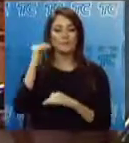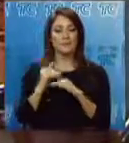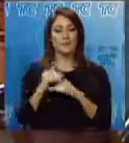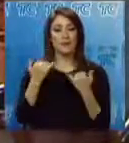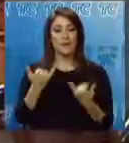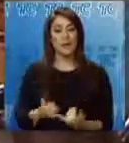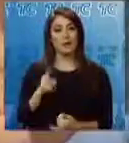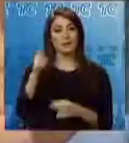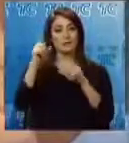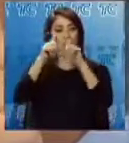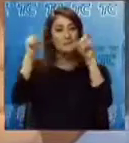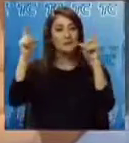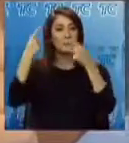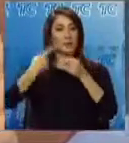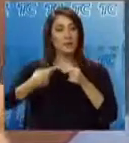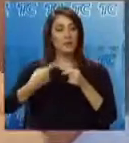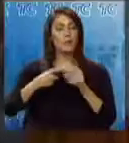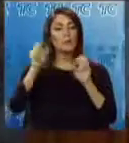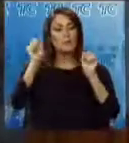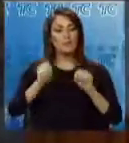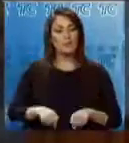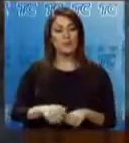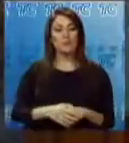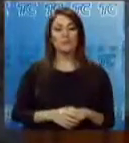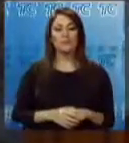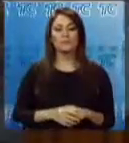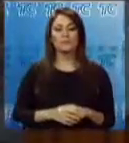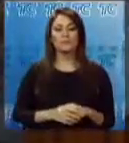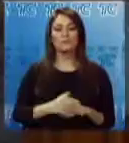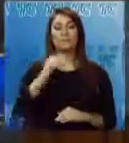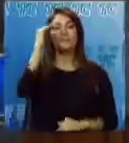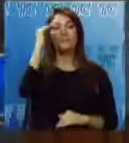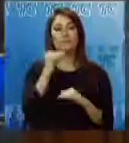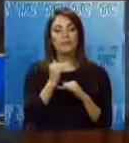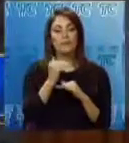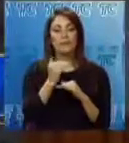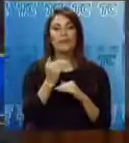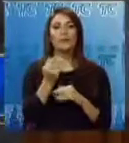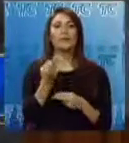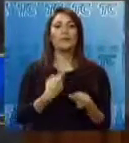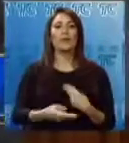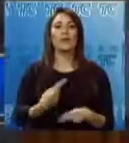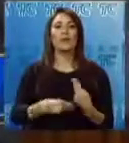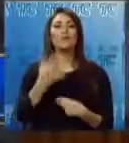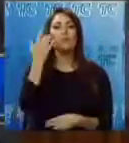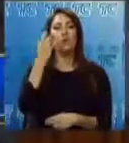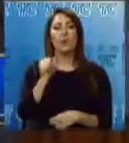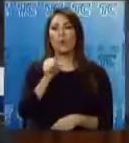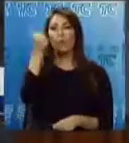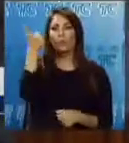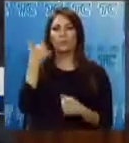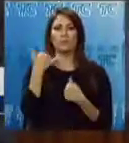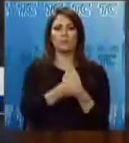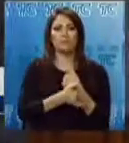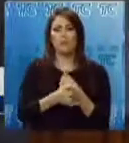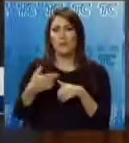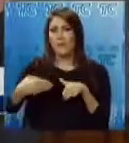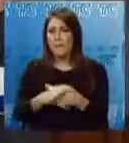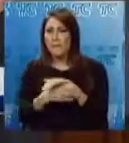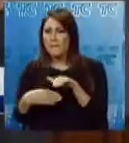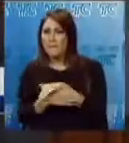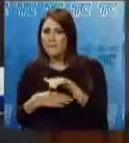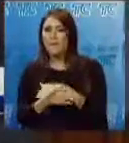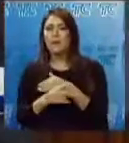de la Cámara de Comercio de Quito dice que esto permitirá... Bajará un poco el nivel de contrabando. Y otro tema muy positivo es que la gente